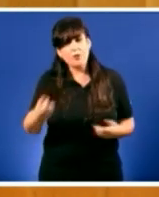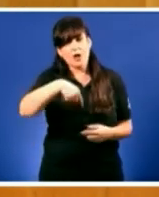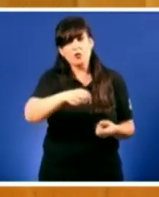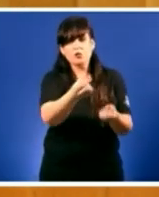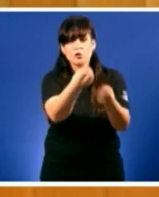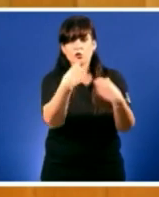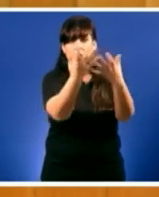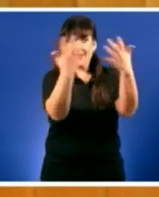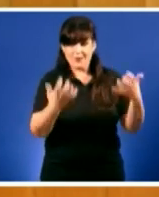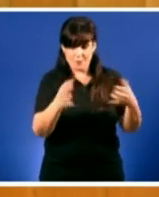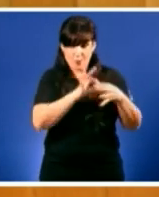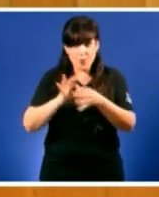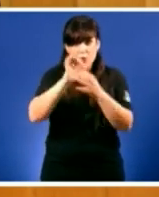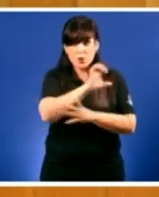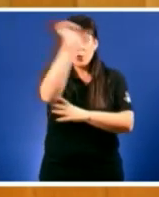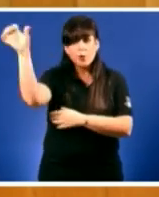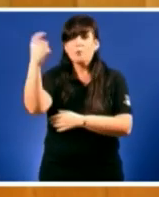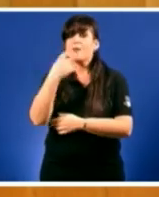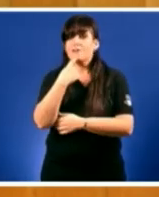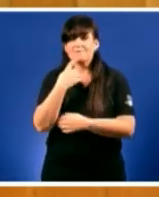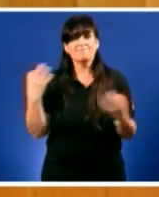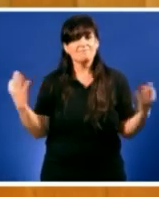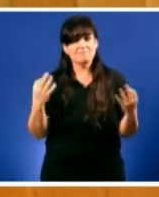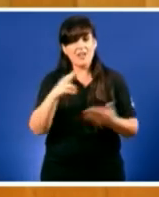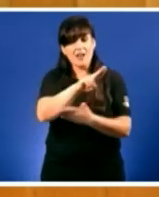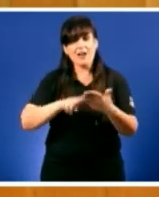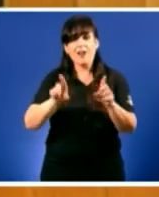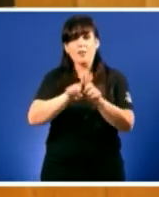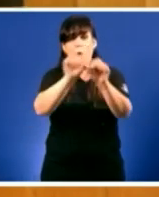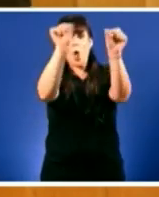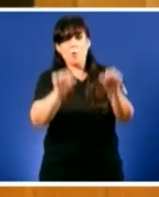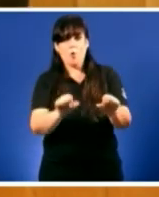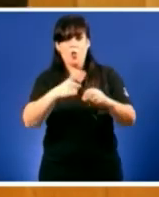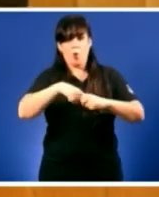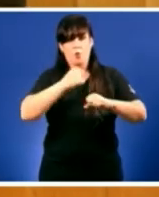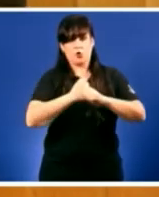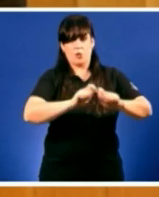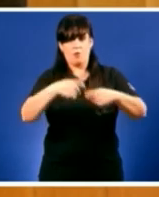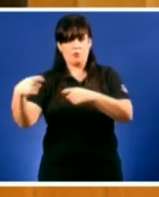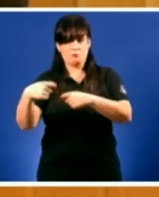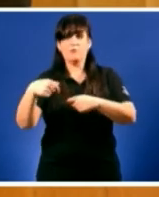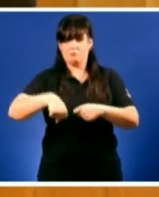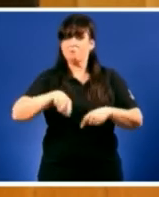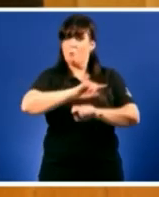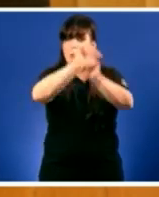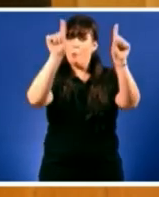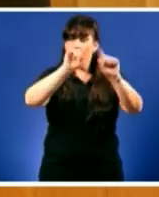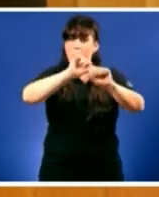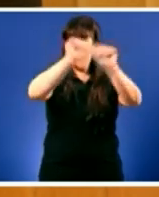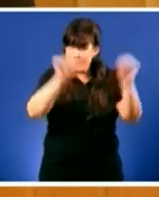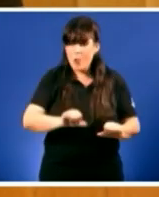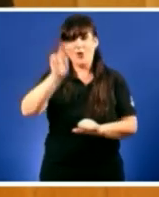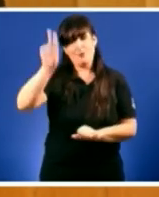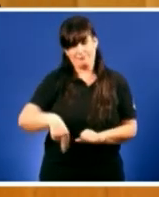Unión Europea que pon a Galiza como exemplo de destrucción de emprego. E con estes datos señor Fijó